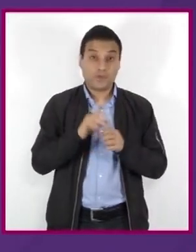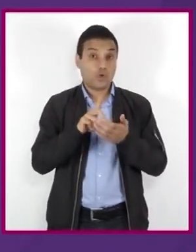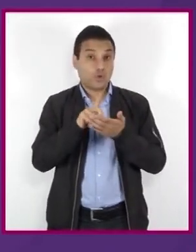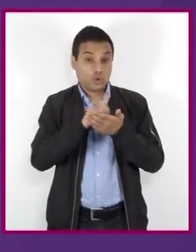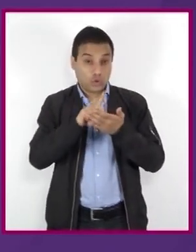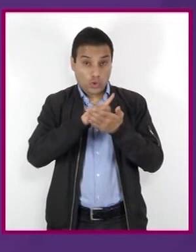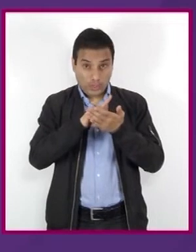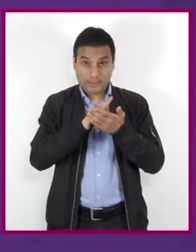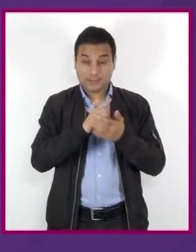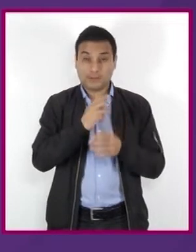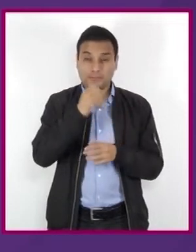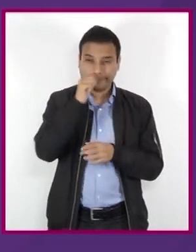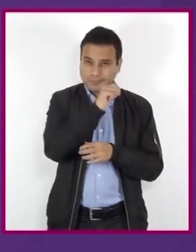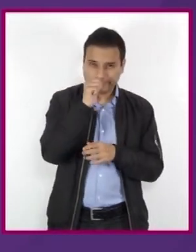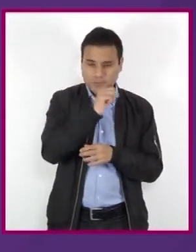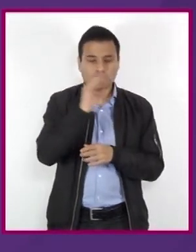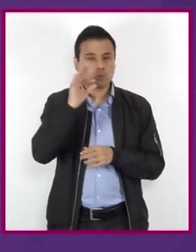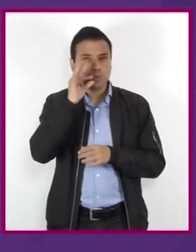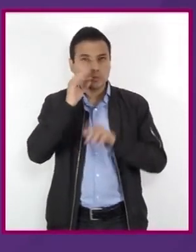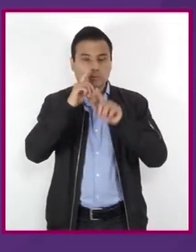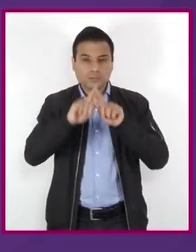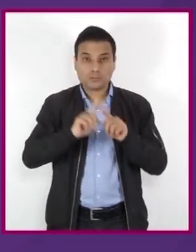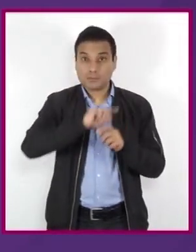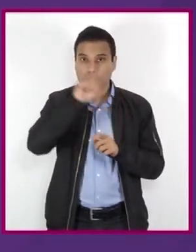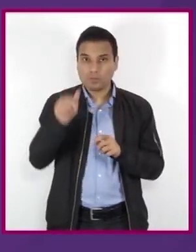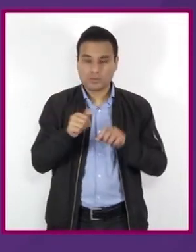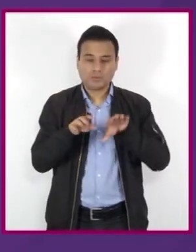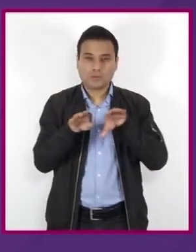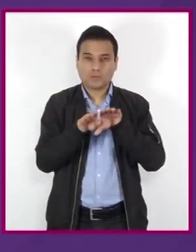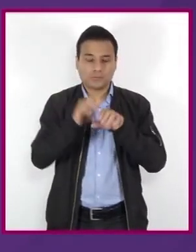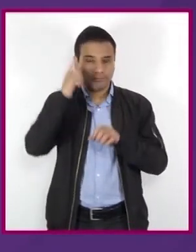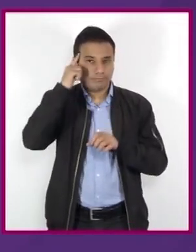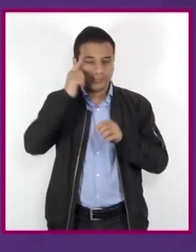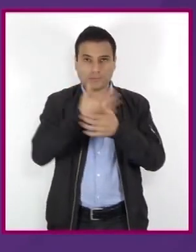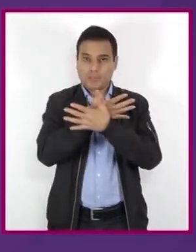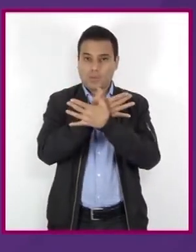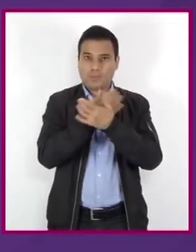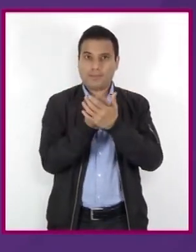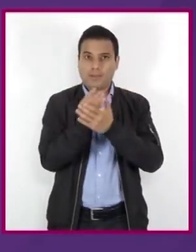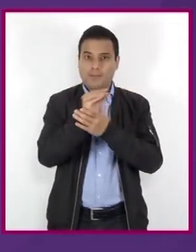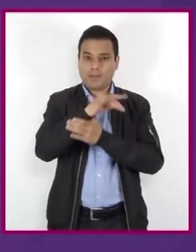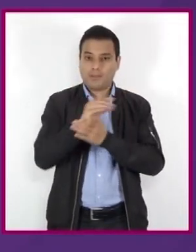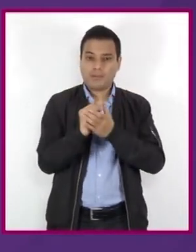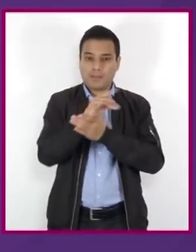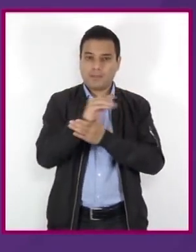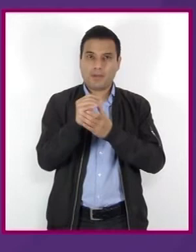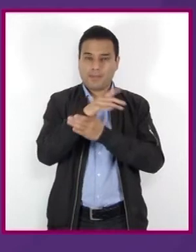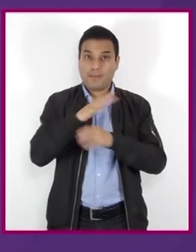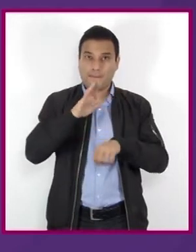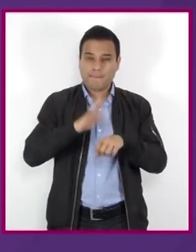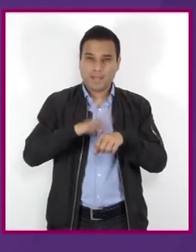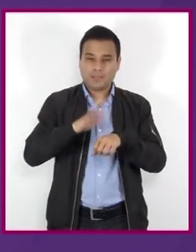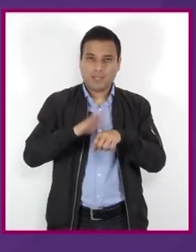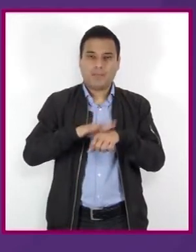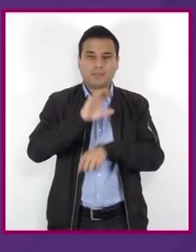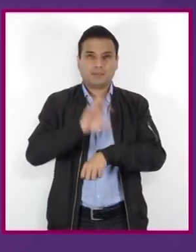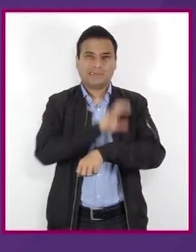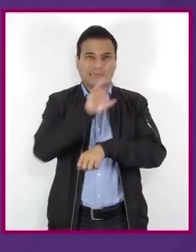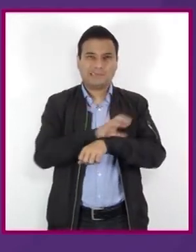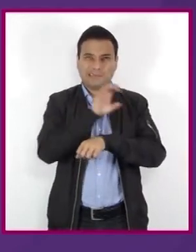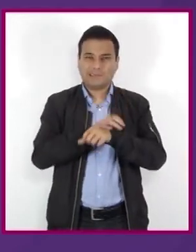estimulantes aumentan la cantidad de neurotransmisores, por lo que se transmiten más impulsos nerviosos.